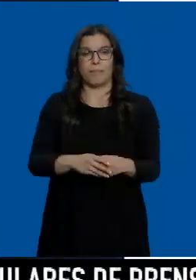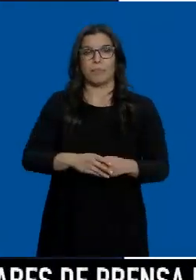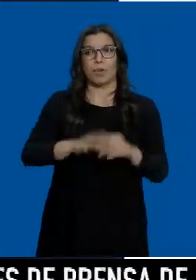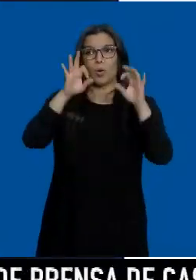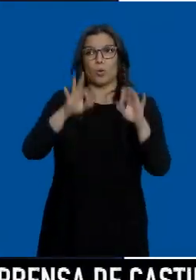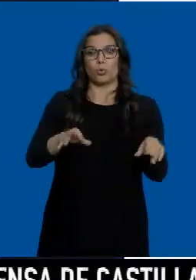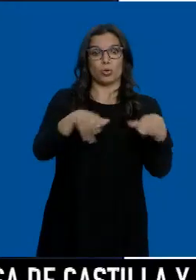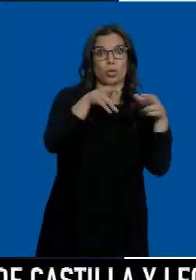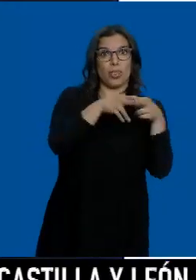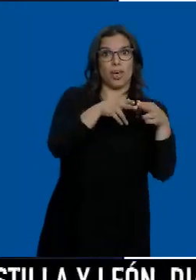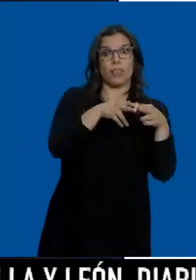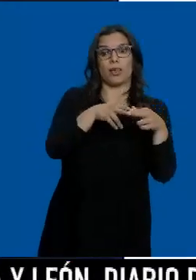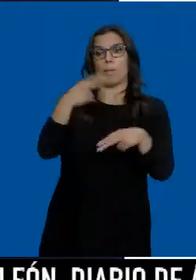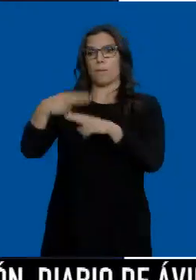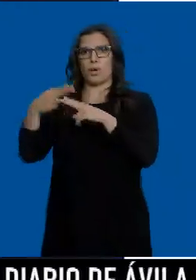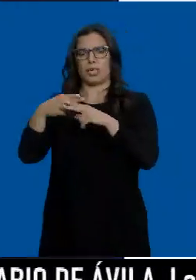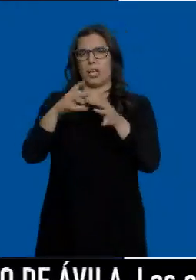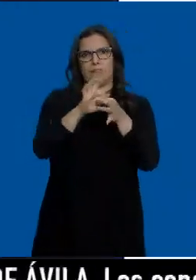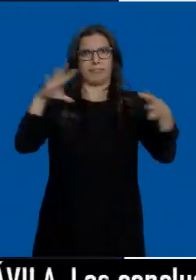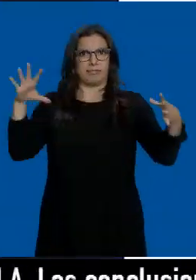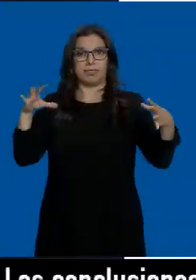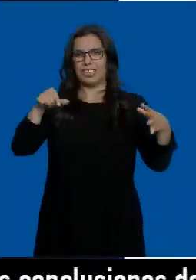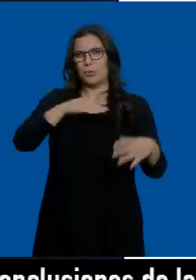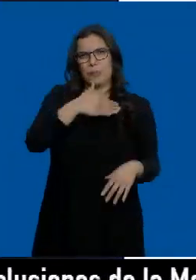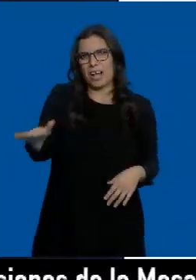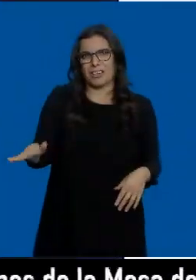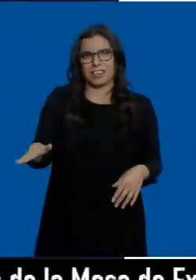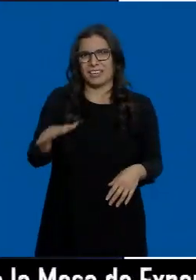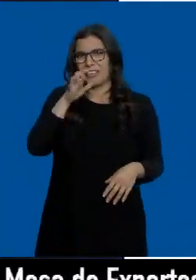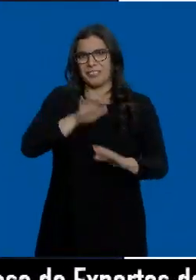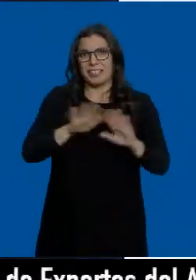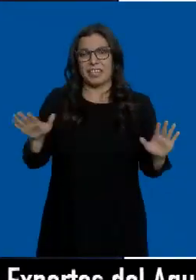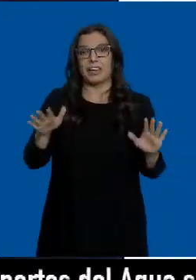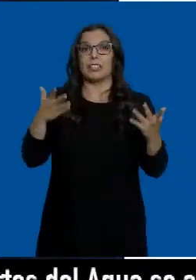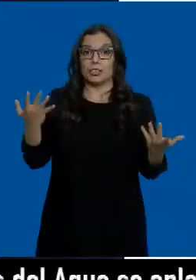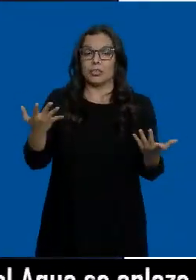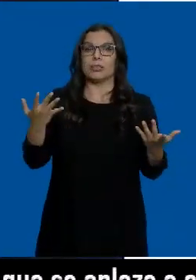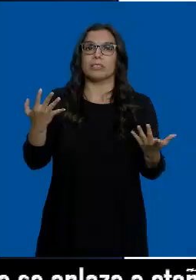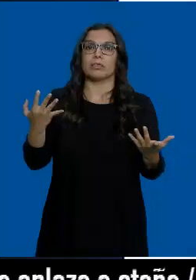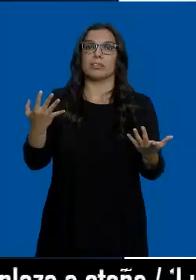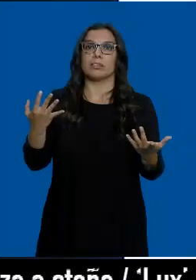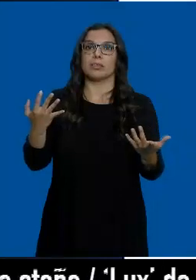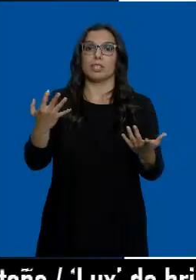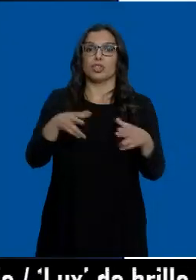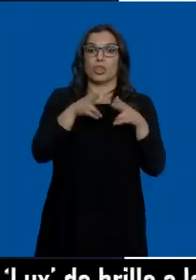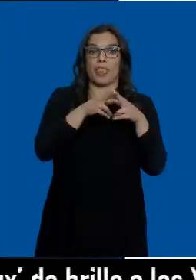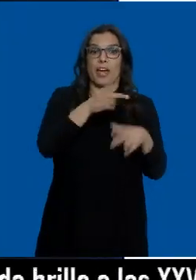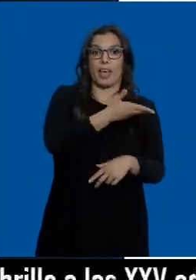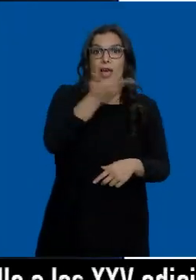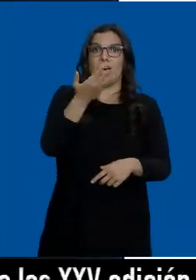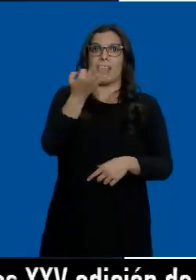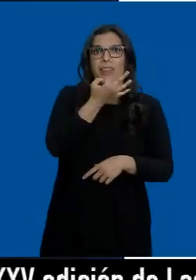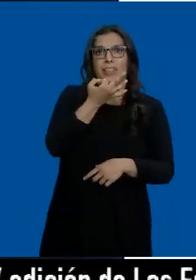desconexión entre la sociedad civil y la política. Y eso es malo, eso es muy malo. Y lo que estoy diciendo es que la sociedad civil tiene que